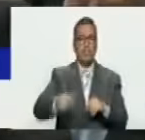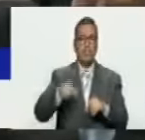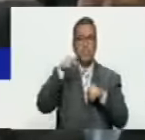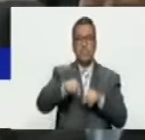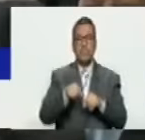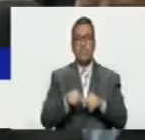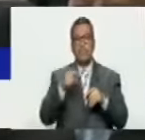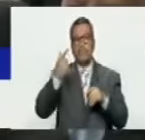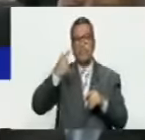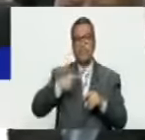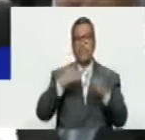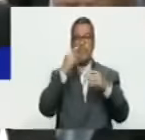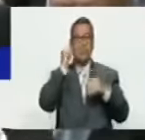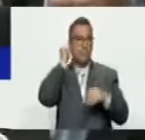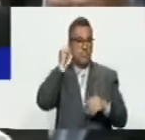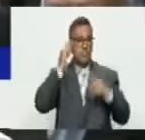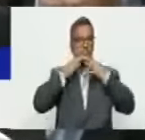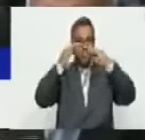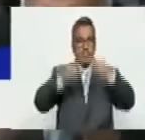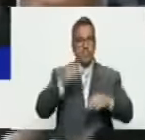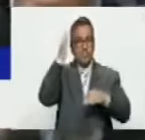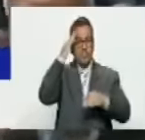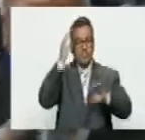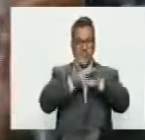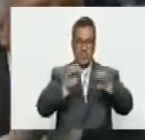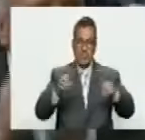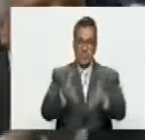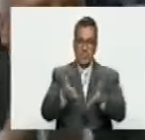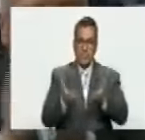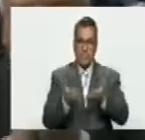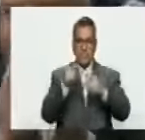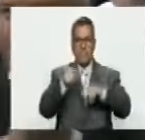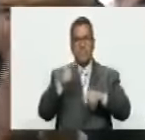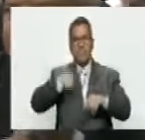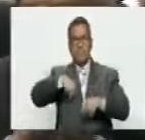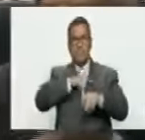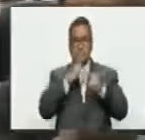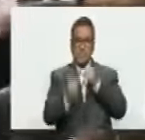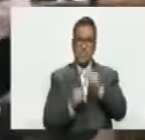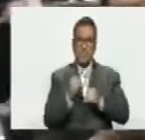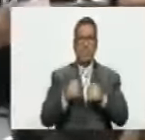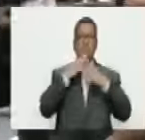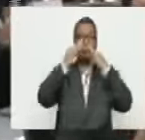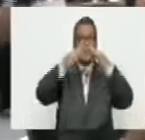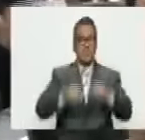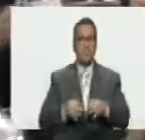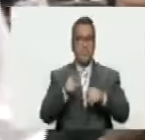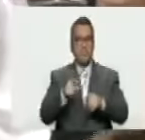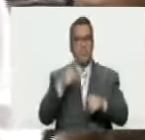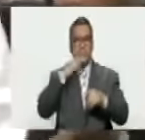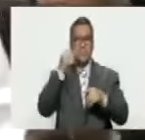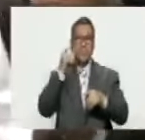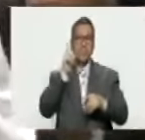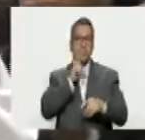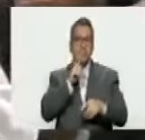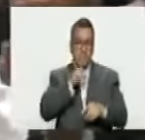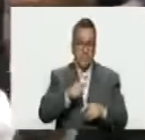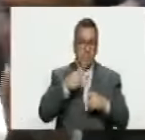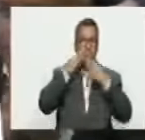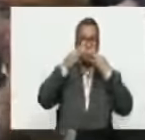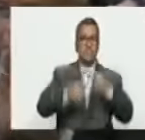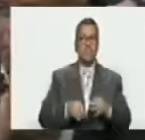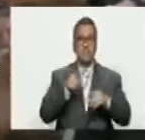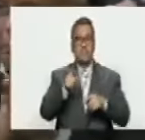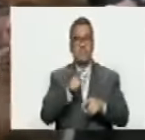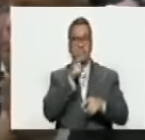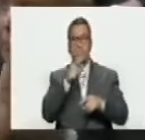como si aquí no hubiésemos mujeres resteadas que sabemos educar a nuestros hijos y decirles dónde está la verdad y dónde está la mentira, dónde está el bien y dónde